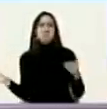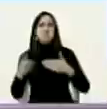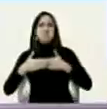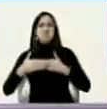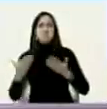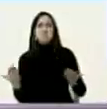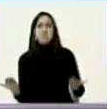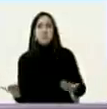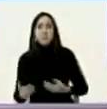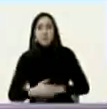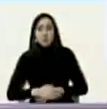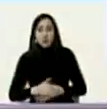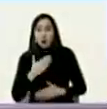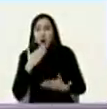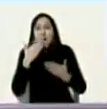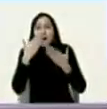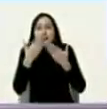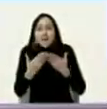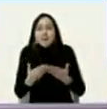y gracias a China